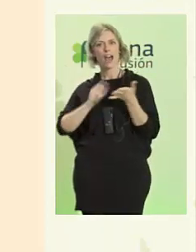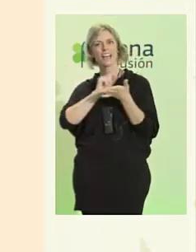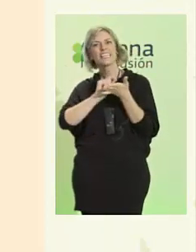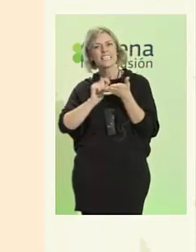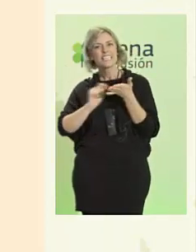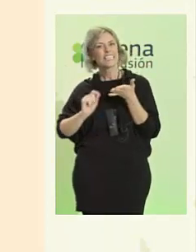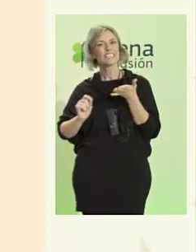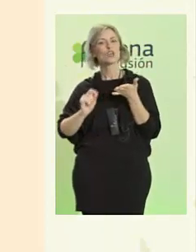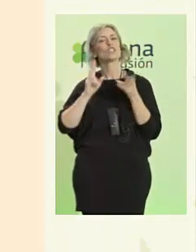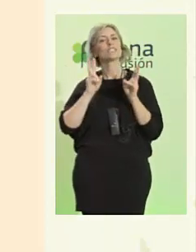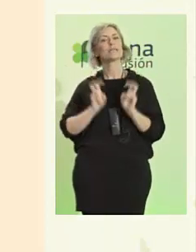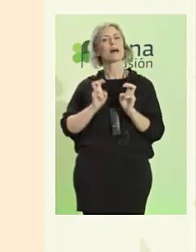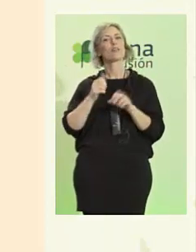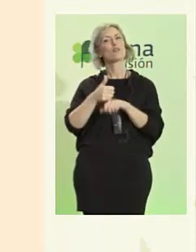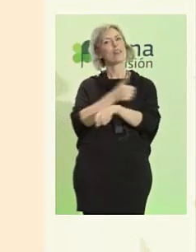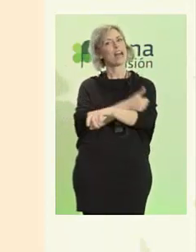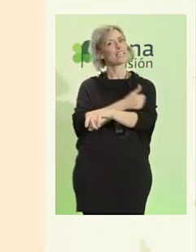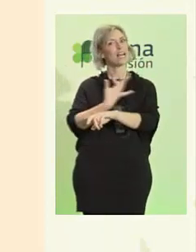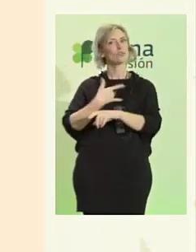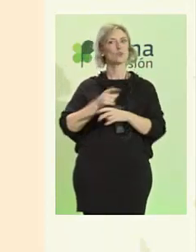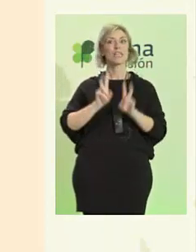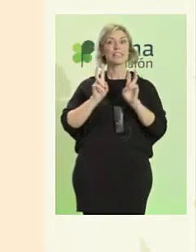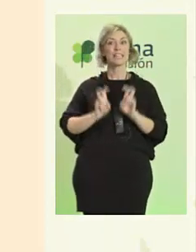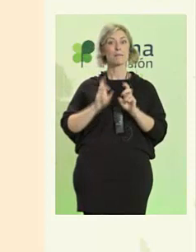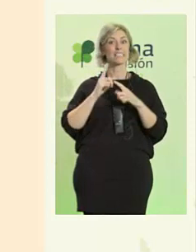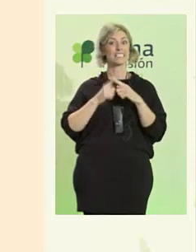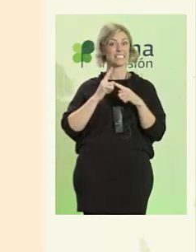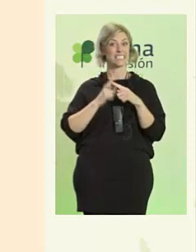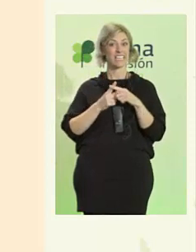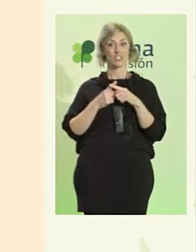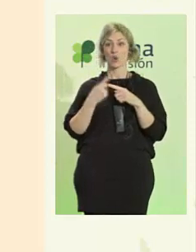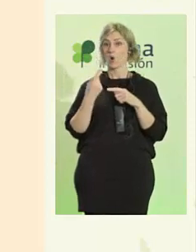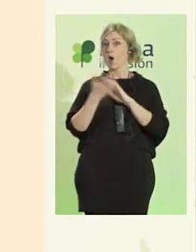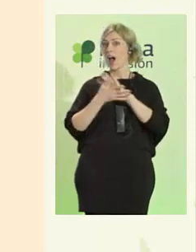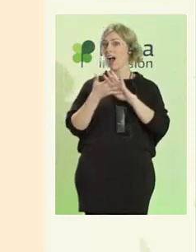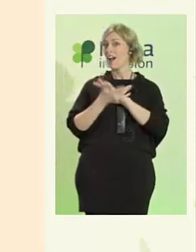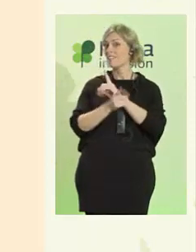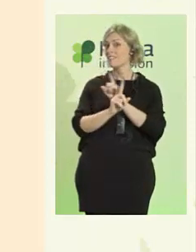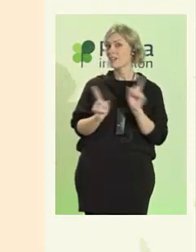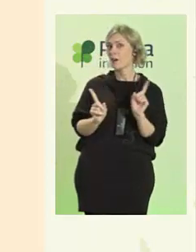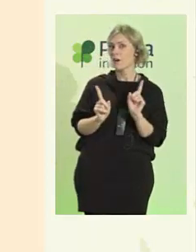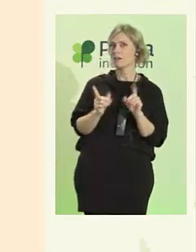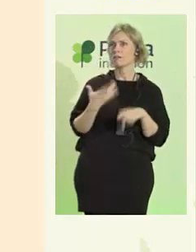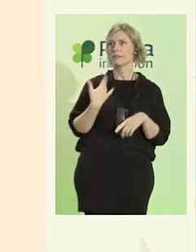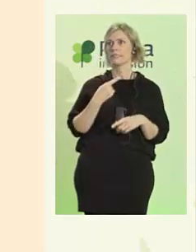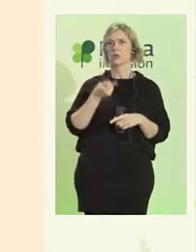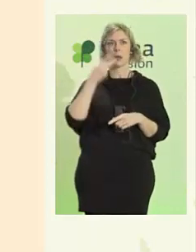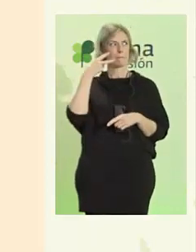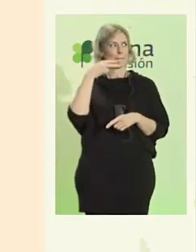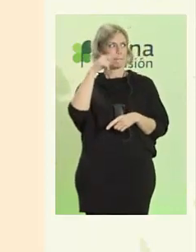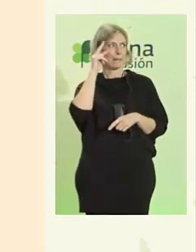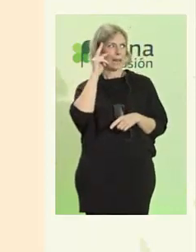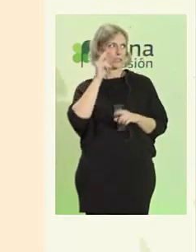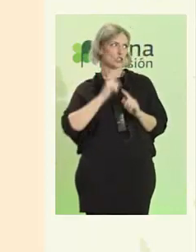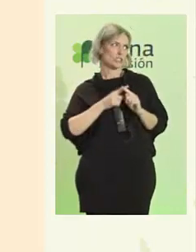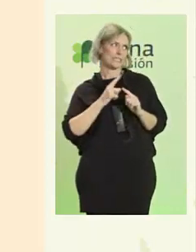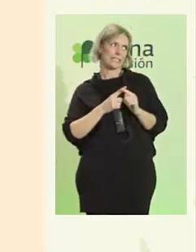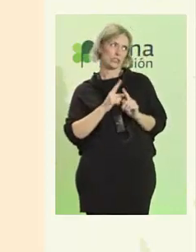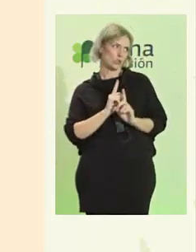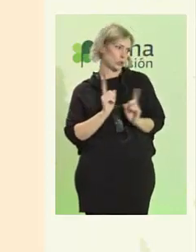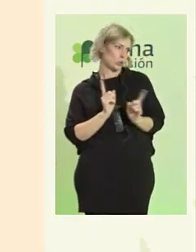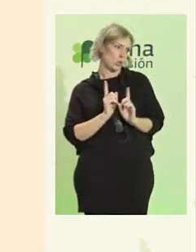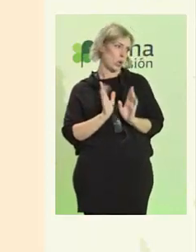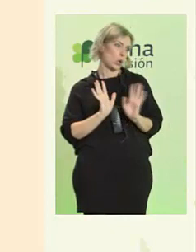has hablado de sexo. Yo le dije a Wendy, bueno, yo no soy experto en esto, lo siento mucho, pero